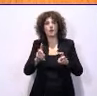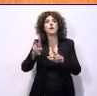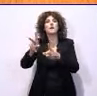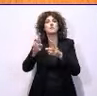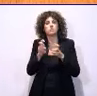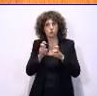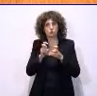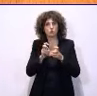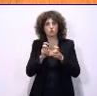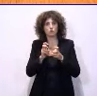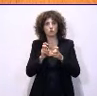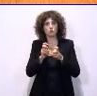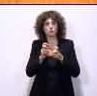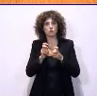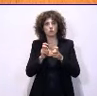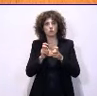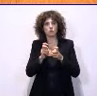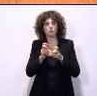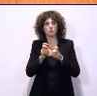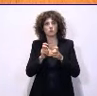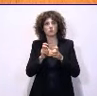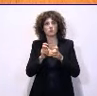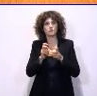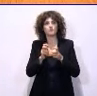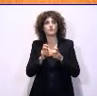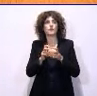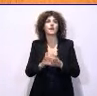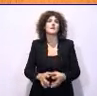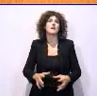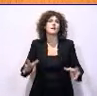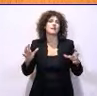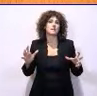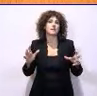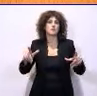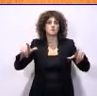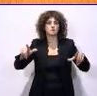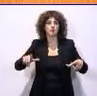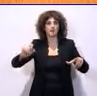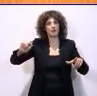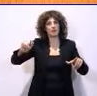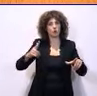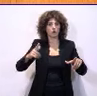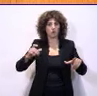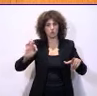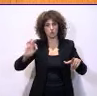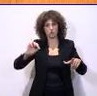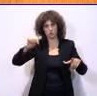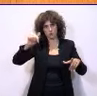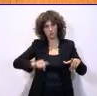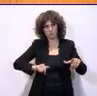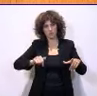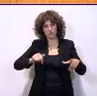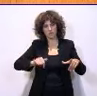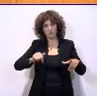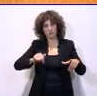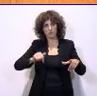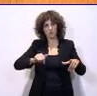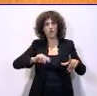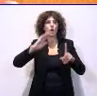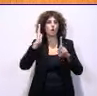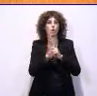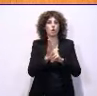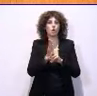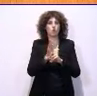a los grandes parques eólicos y fotovoltaicos en nuestra comunidad que atenten